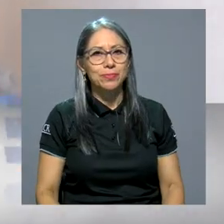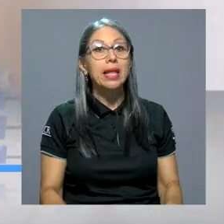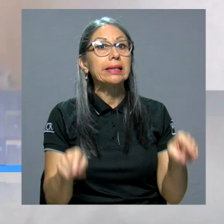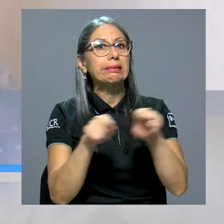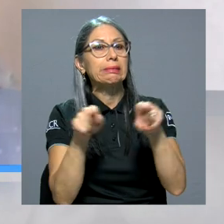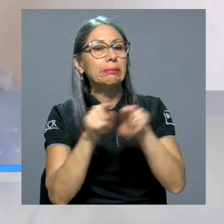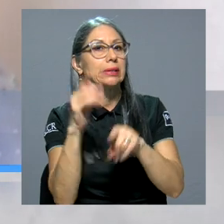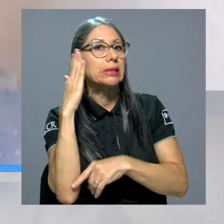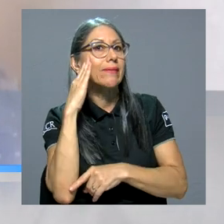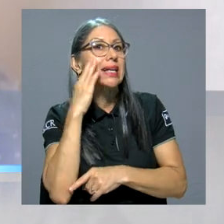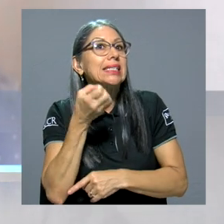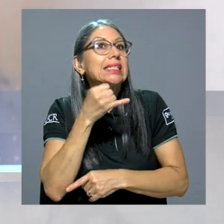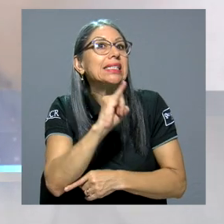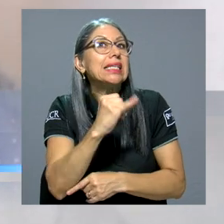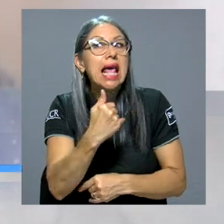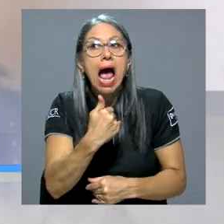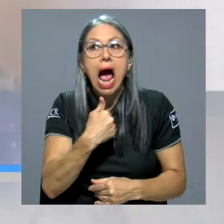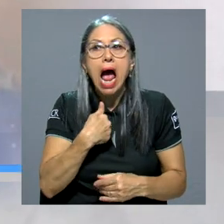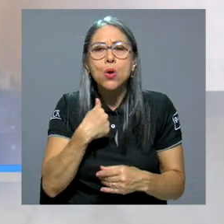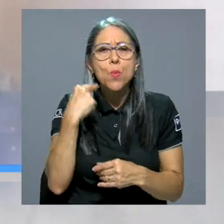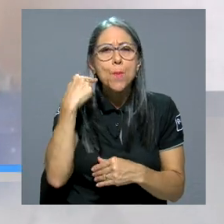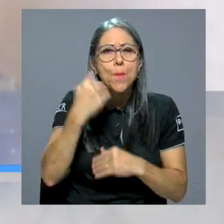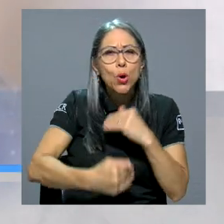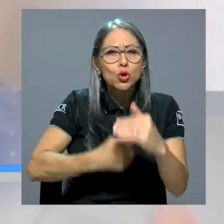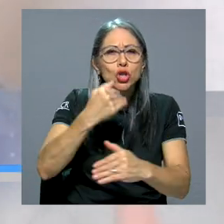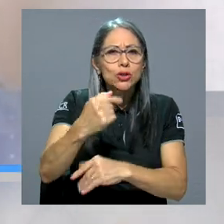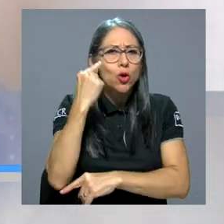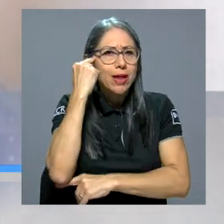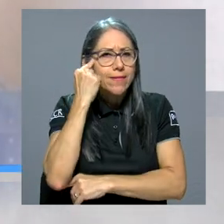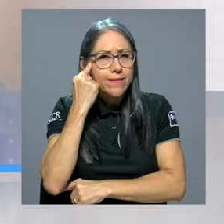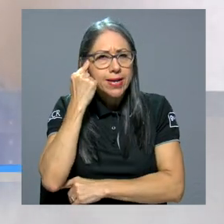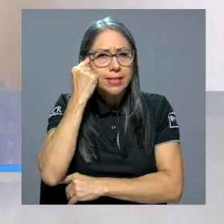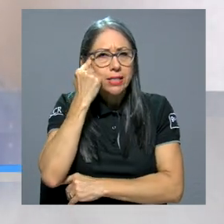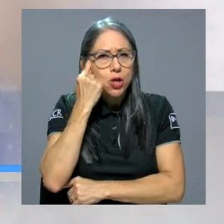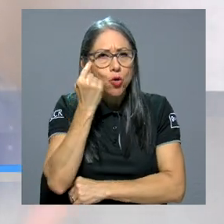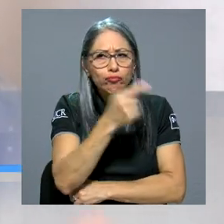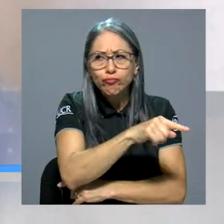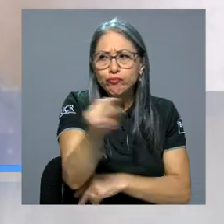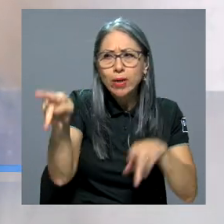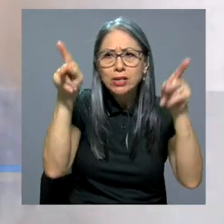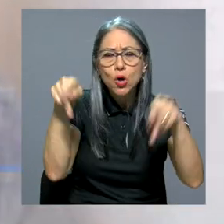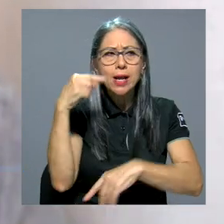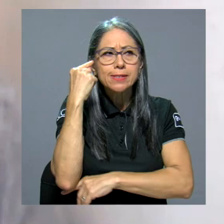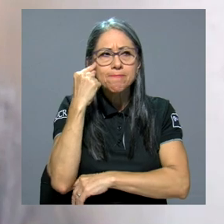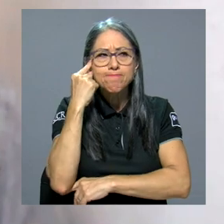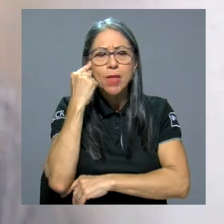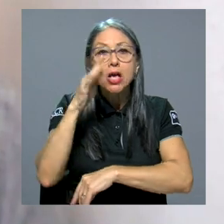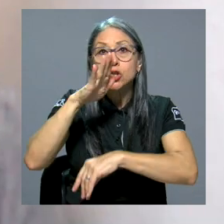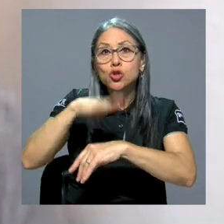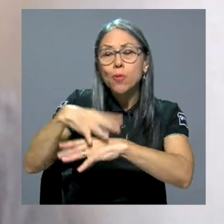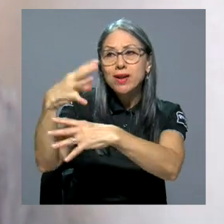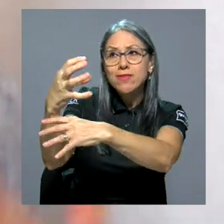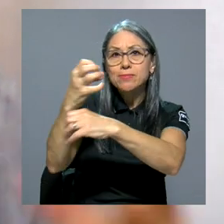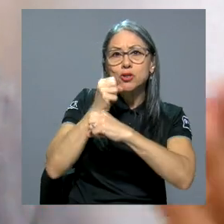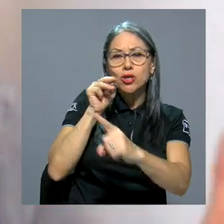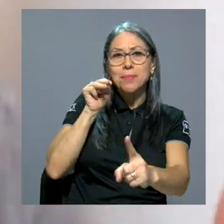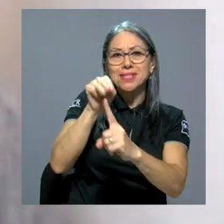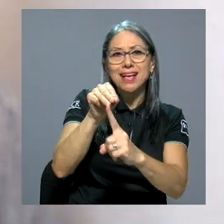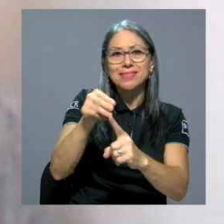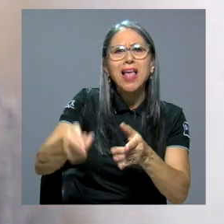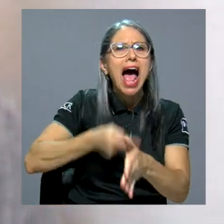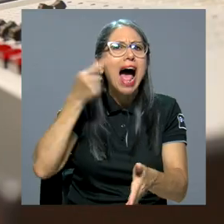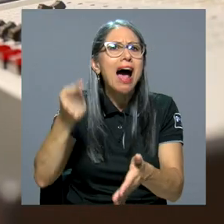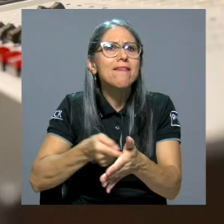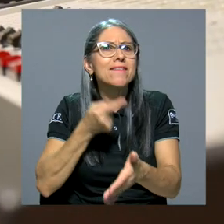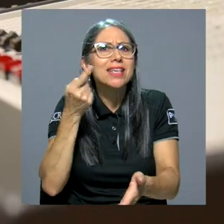también saber si existe un proceso de reflexión de parte de la ciudadanía en torno a la recepción de esos mensajes. Porque a veces